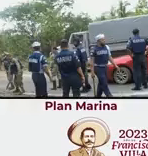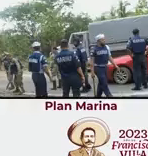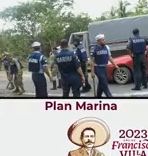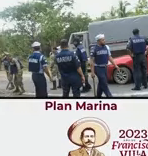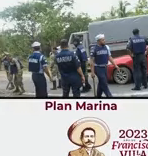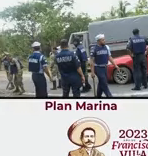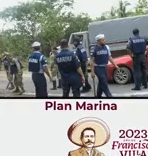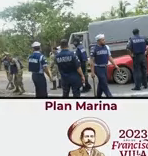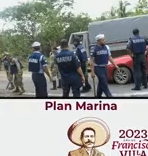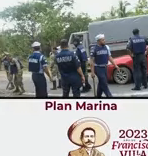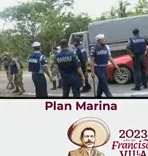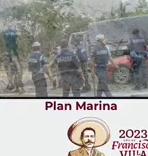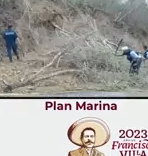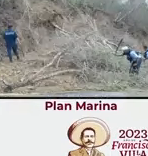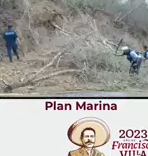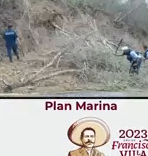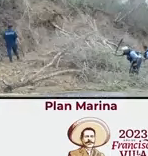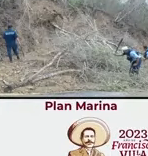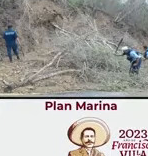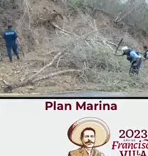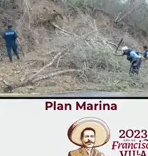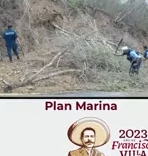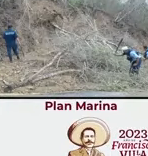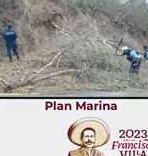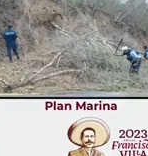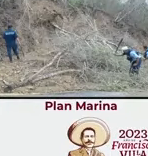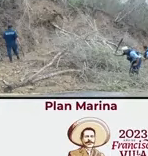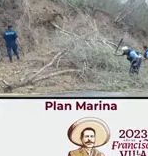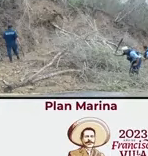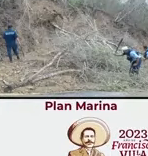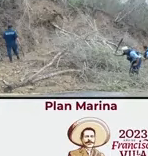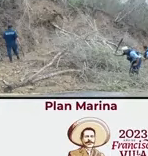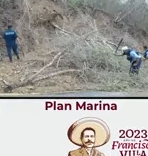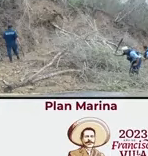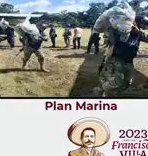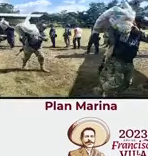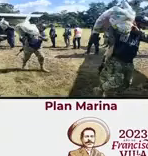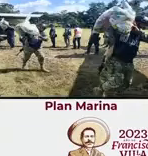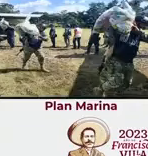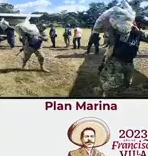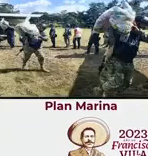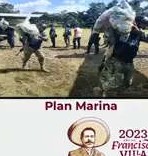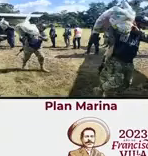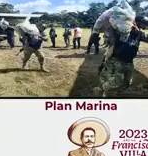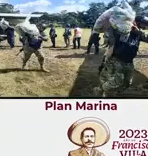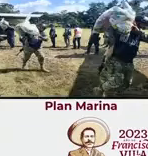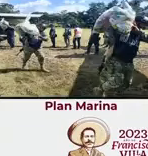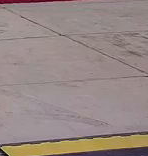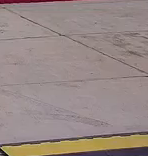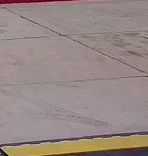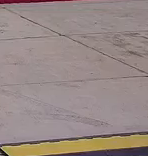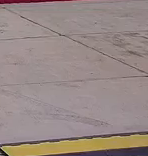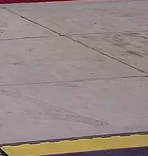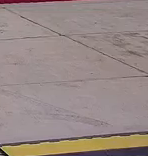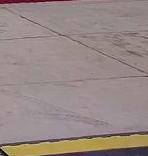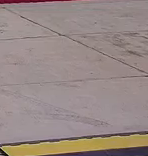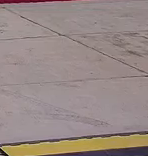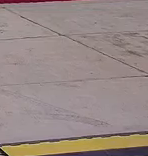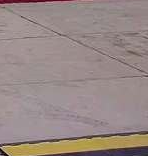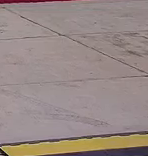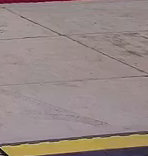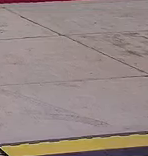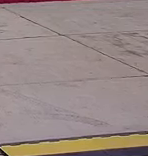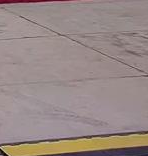deslaves, explosiones, accidentes vehiculares, derrame de sustancias peligrosas. Eso es todo,